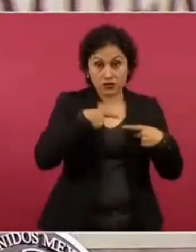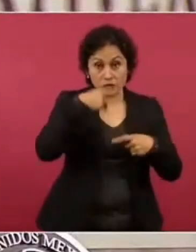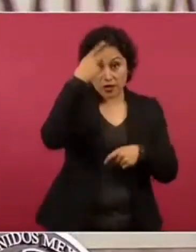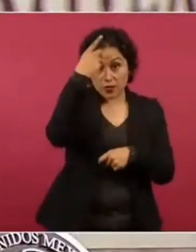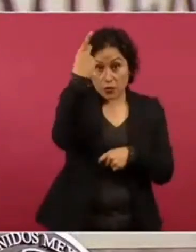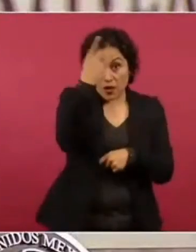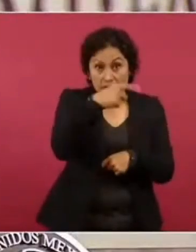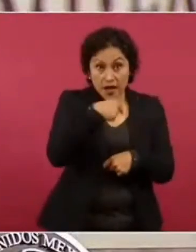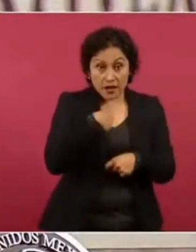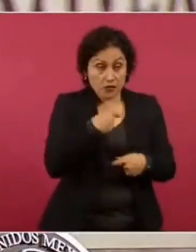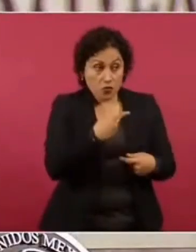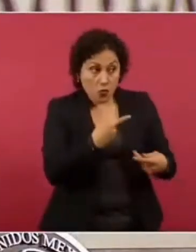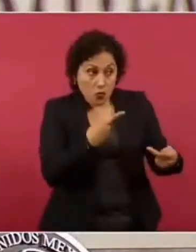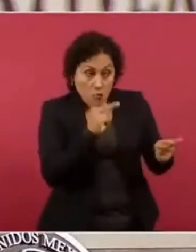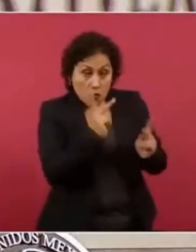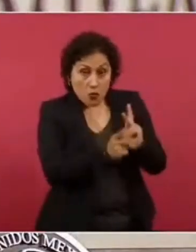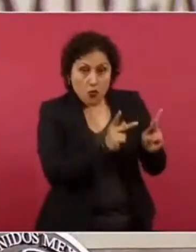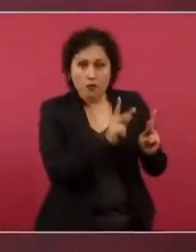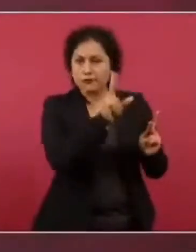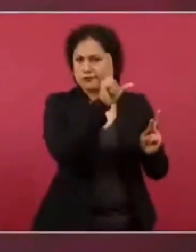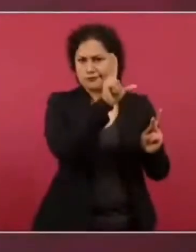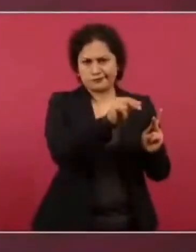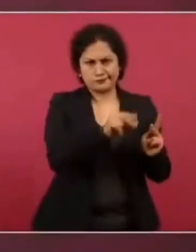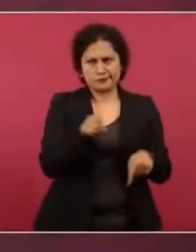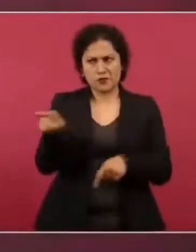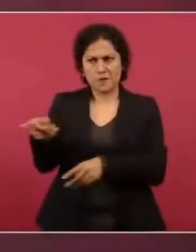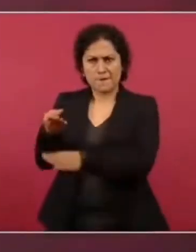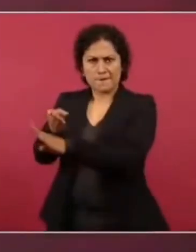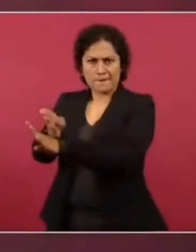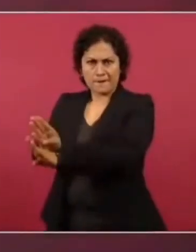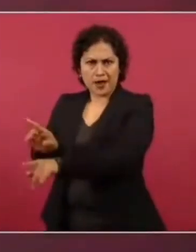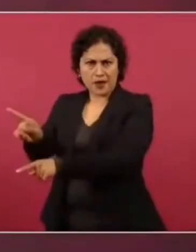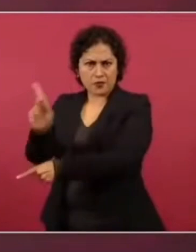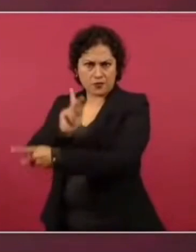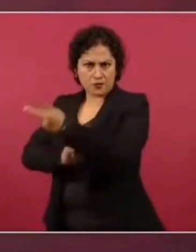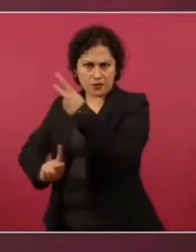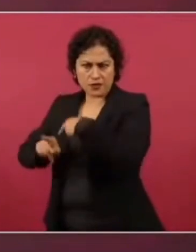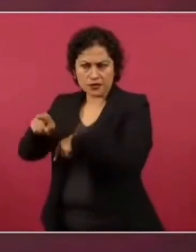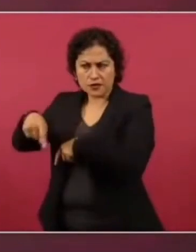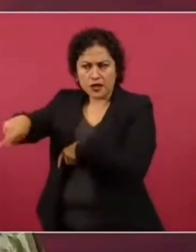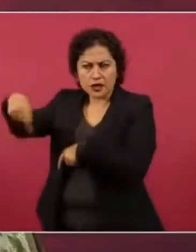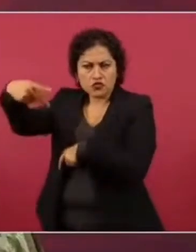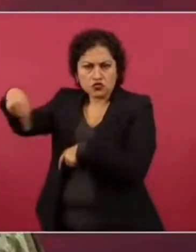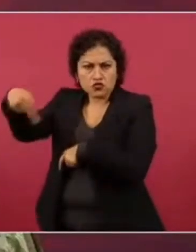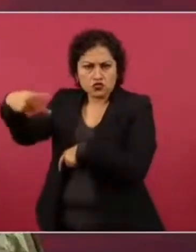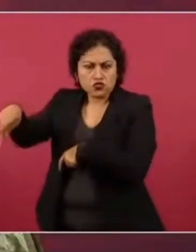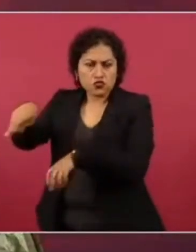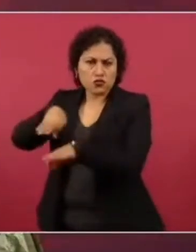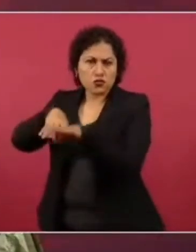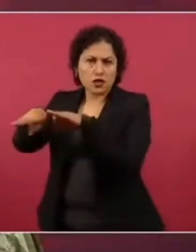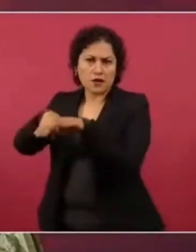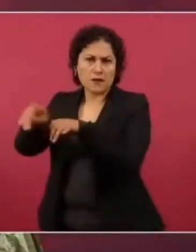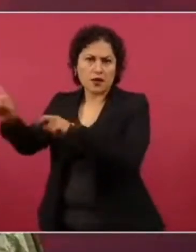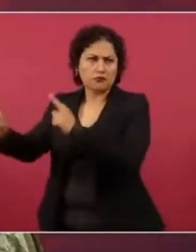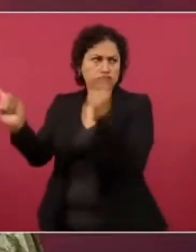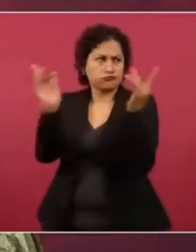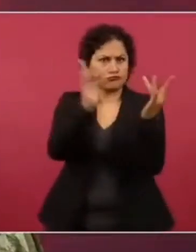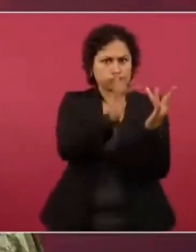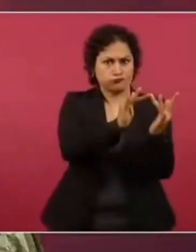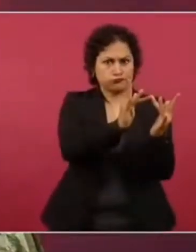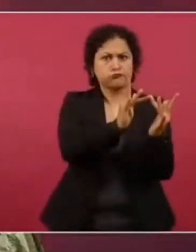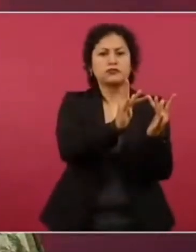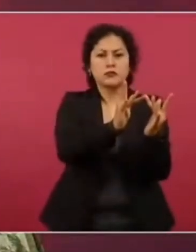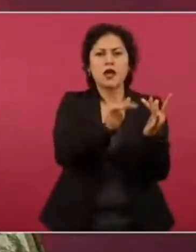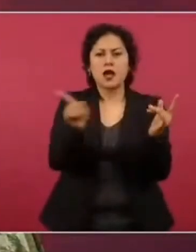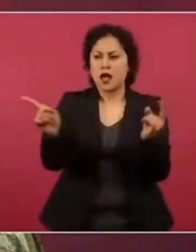los agentes, los agentes que son agentes inmobiliarios. A través de ellos fue